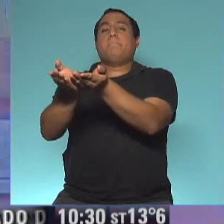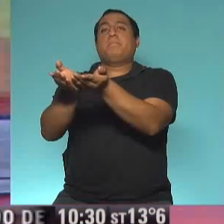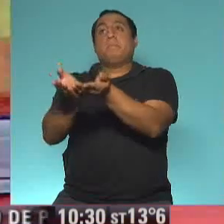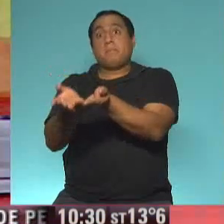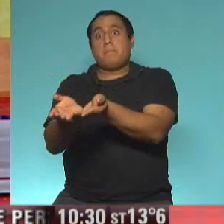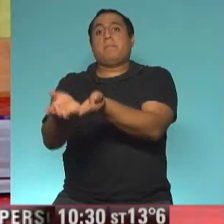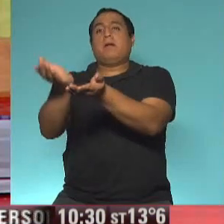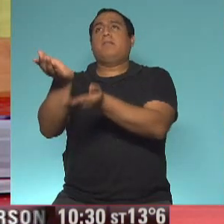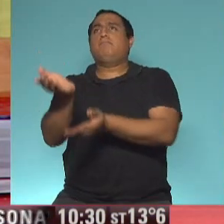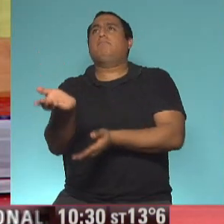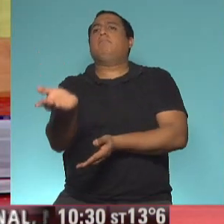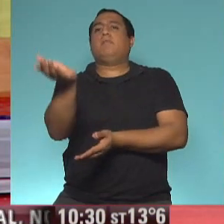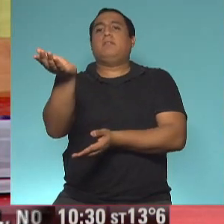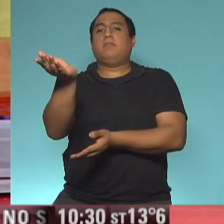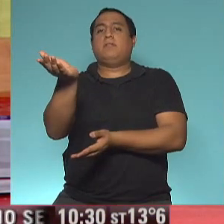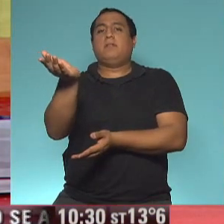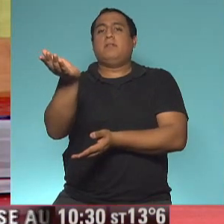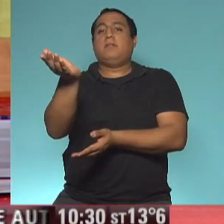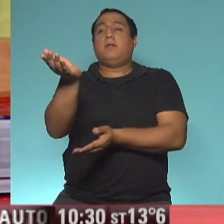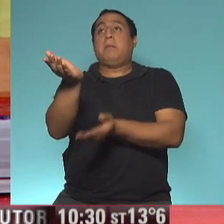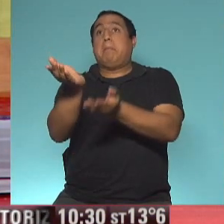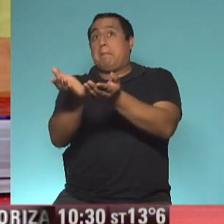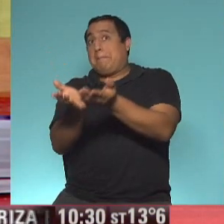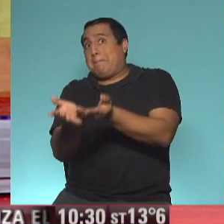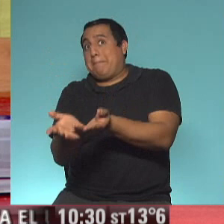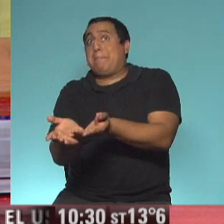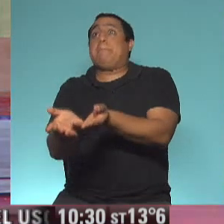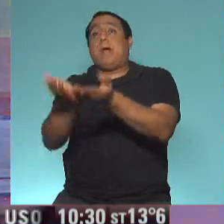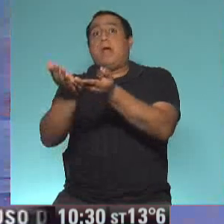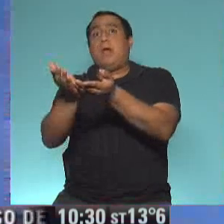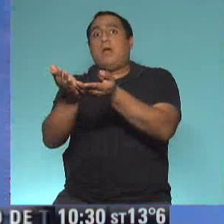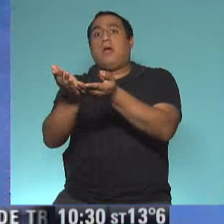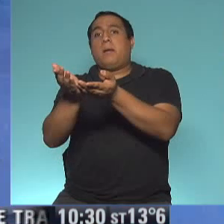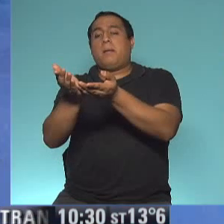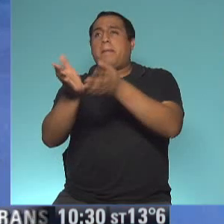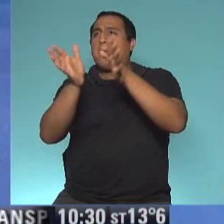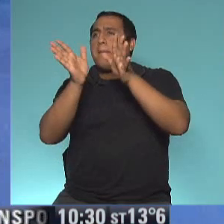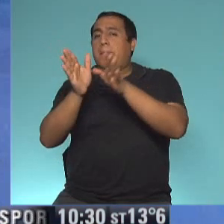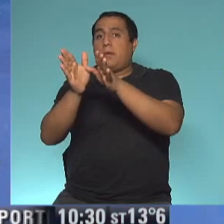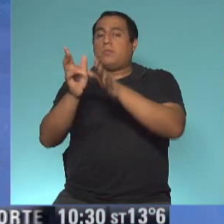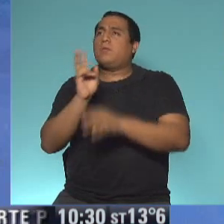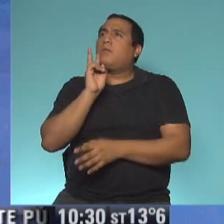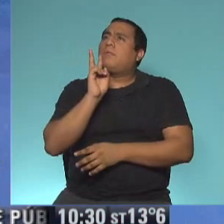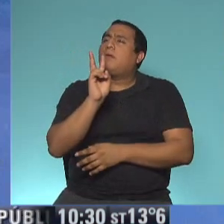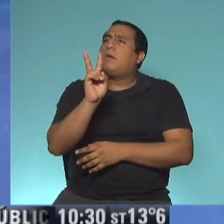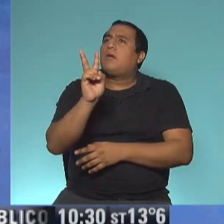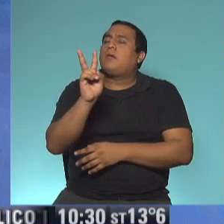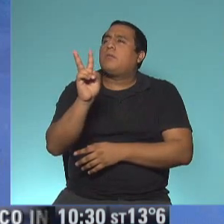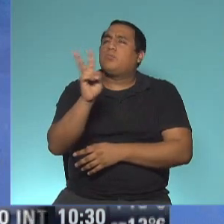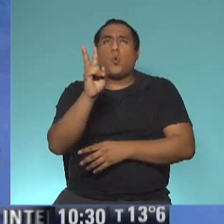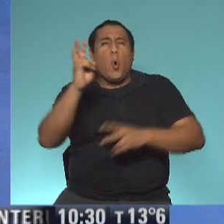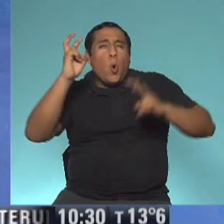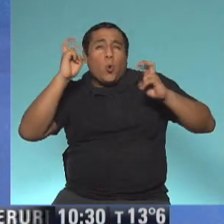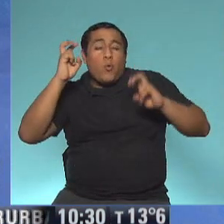de echarla a volar. Pero en el mismo momento que la libró y dirigió la vista hacia lo alto, un ruido